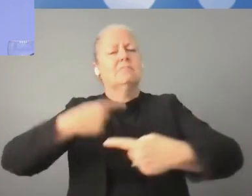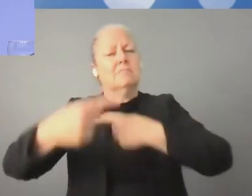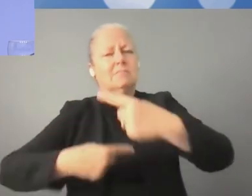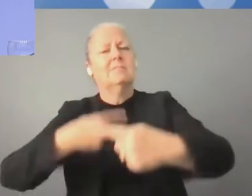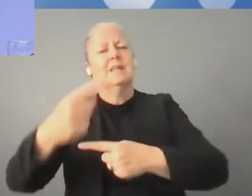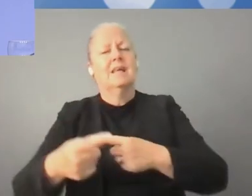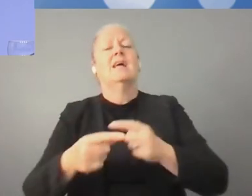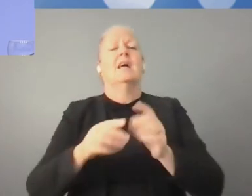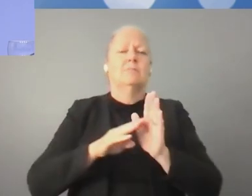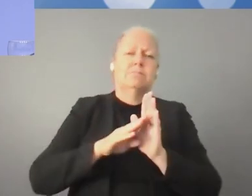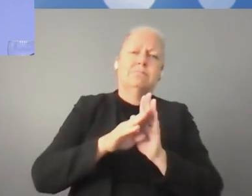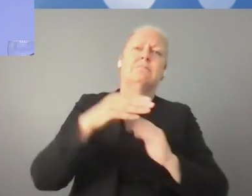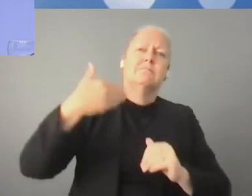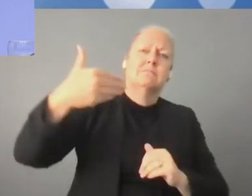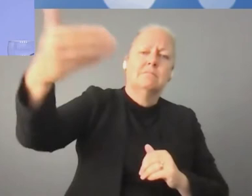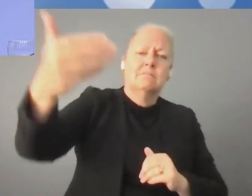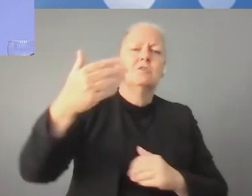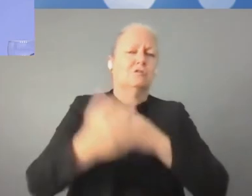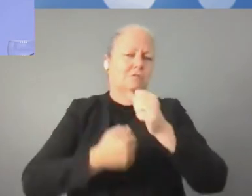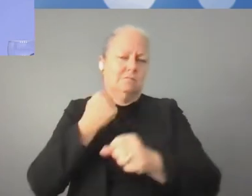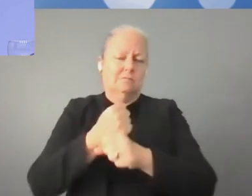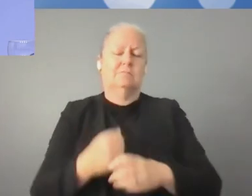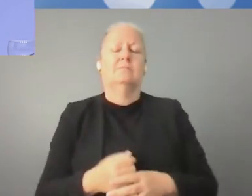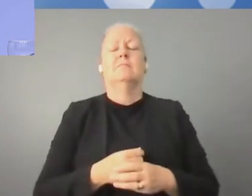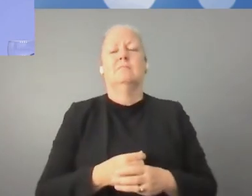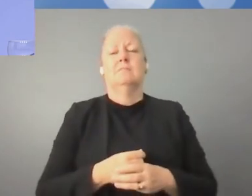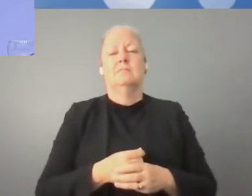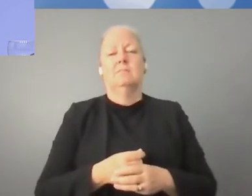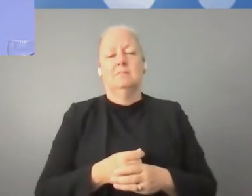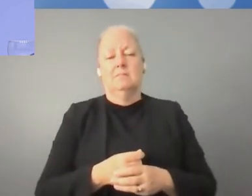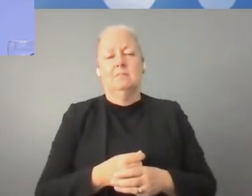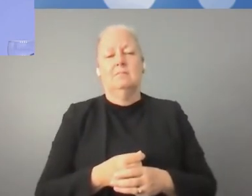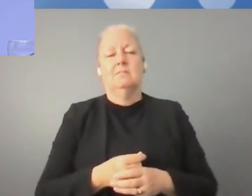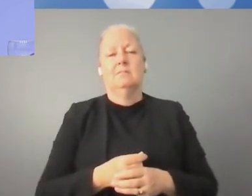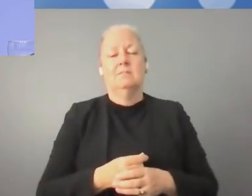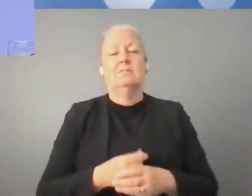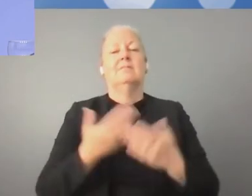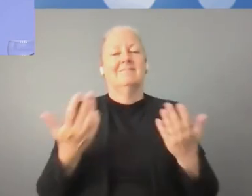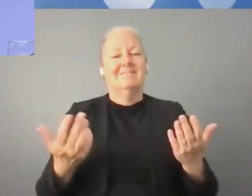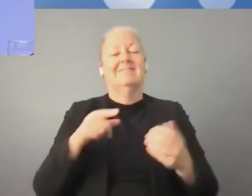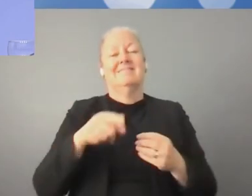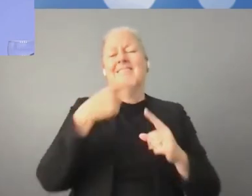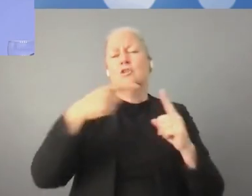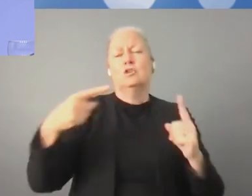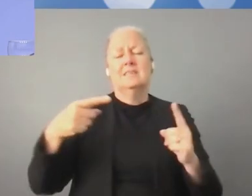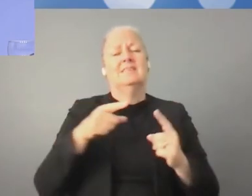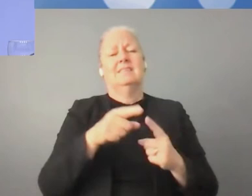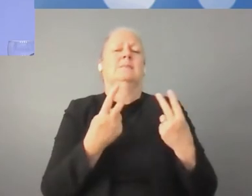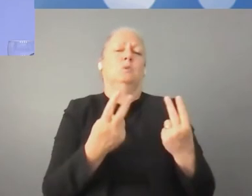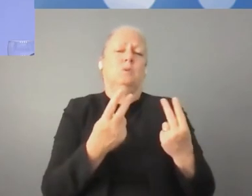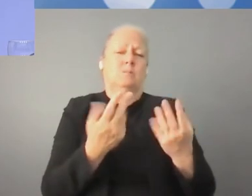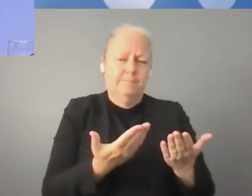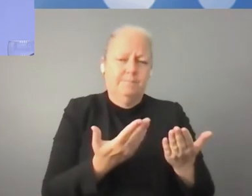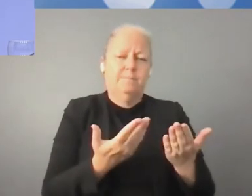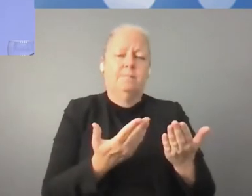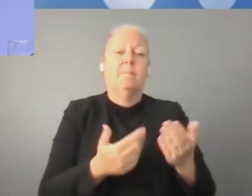-19 nos hizo entender que la digitalización es absolutamente indispensable para asegurar